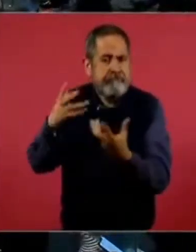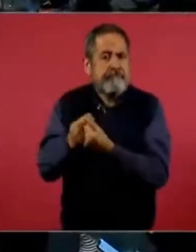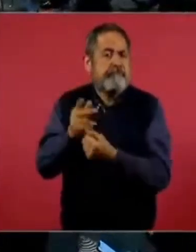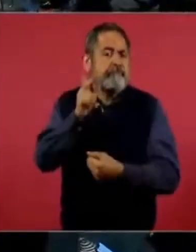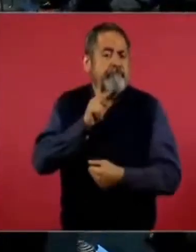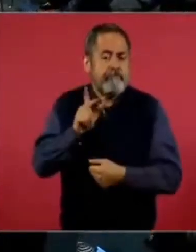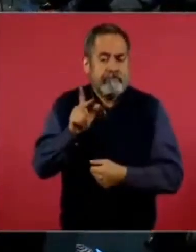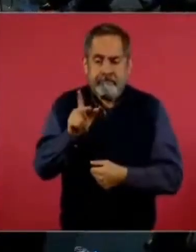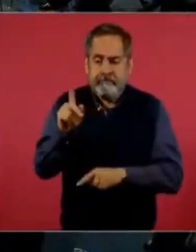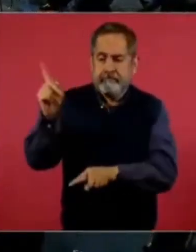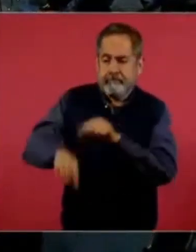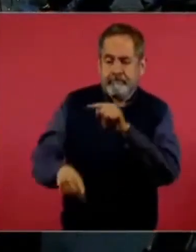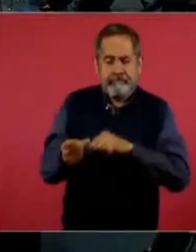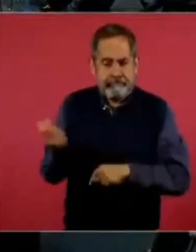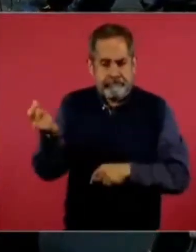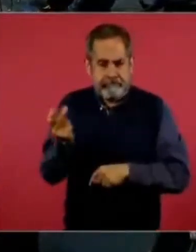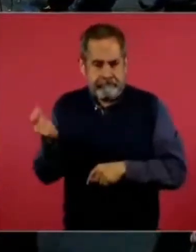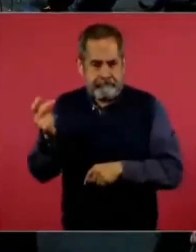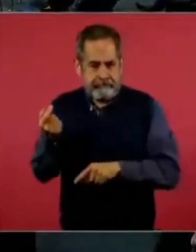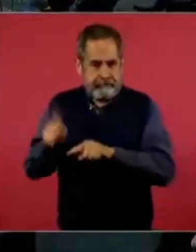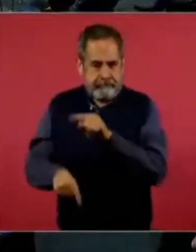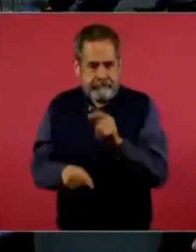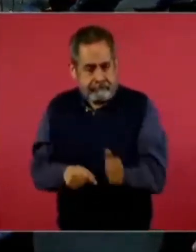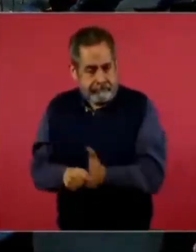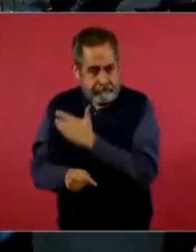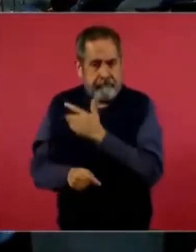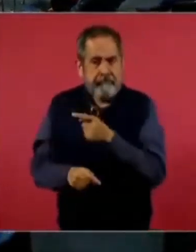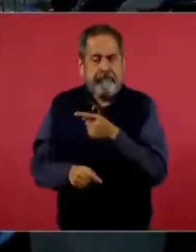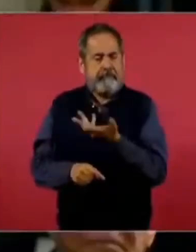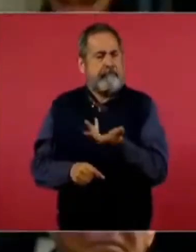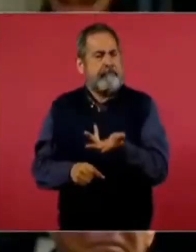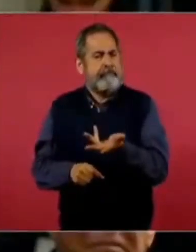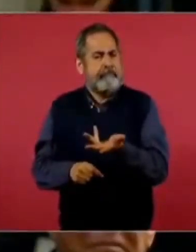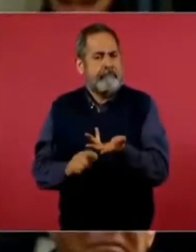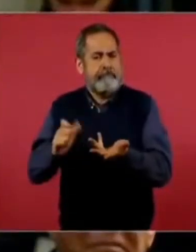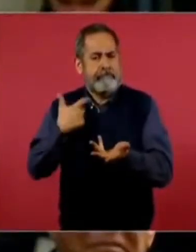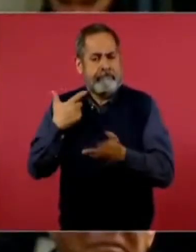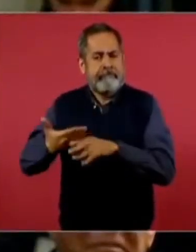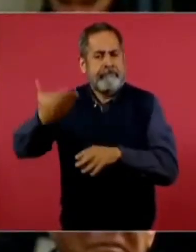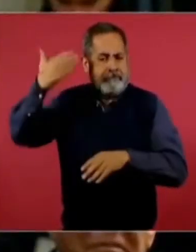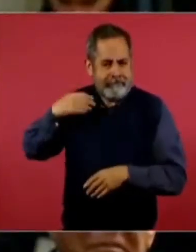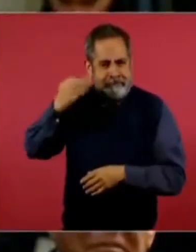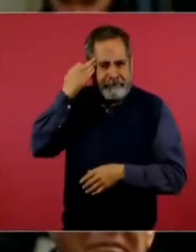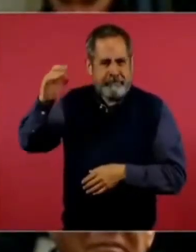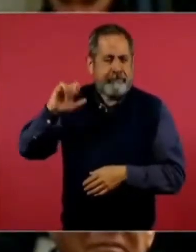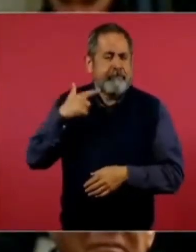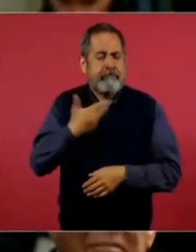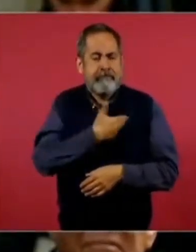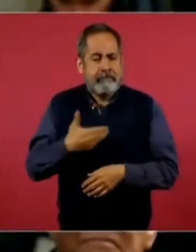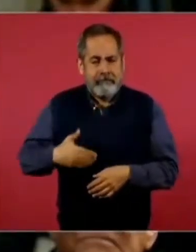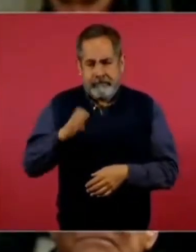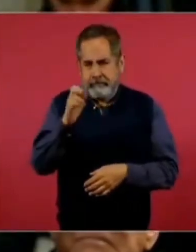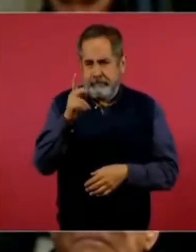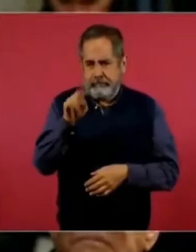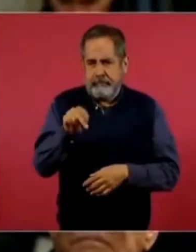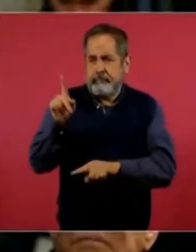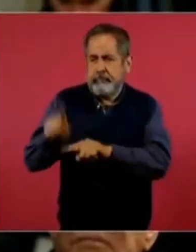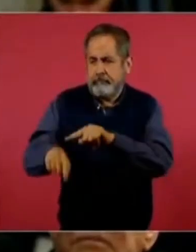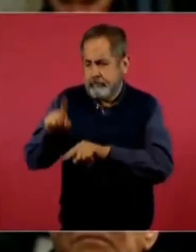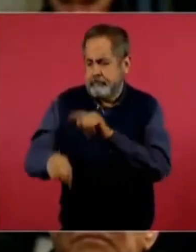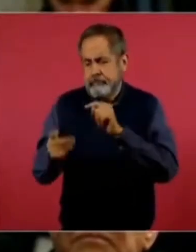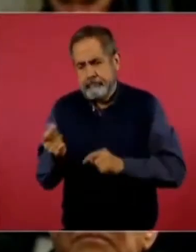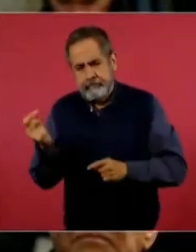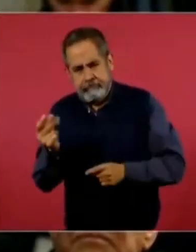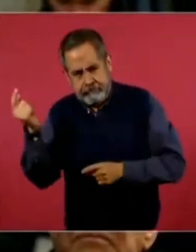y que fueron separados de sus puestos durante la administración anterior, durante la de Peña Nieto, y usted le